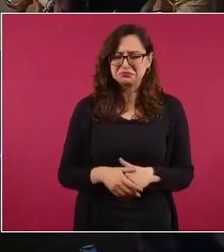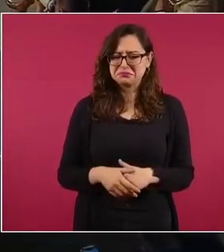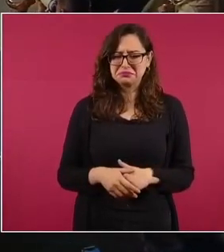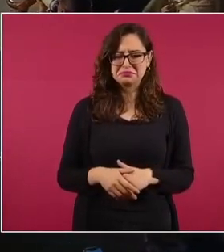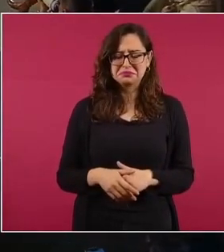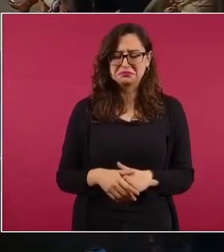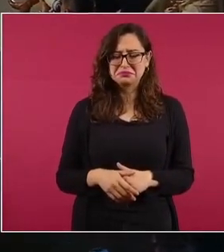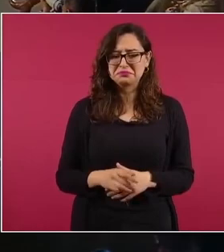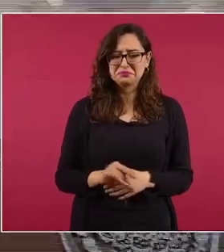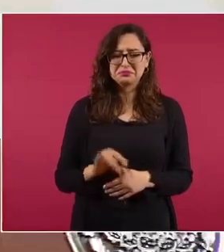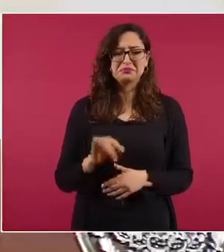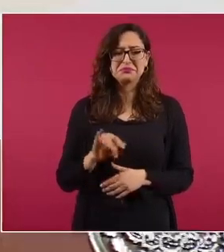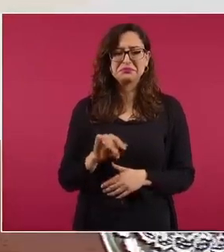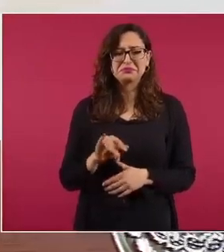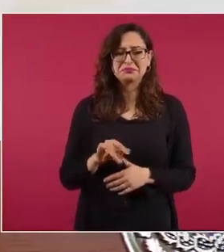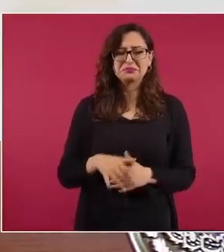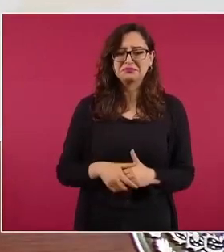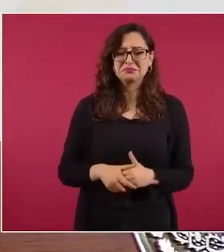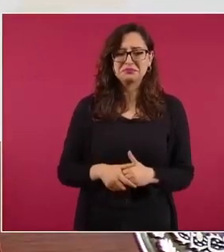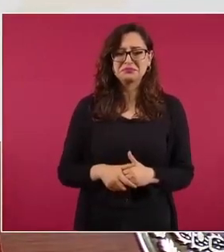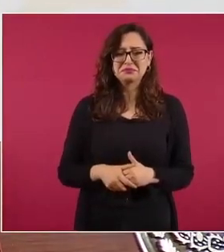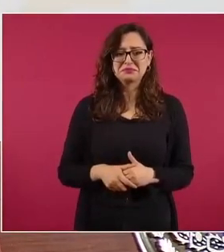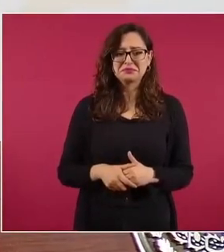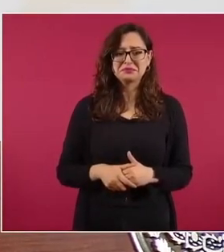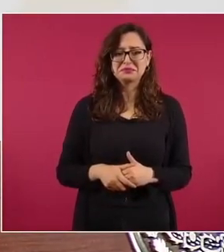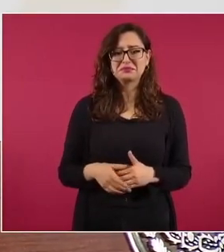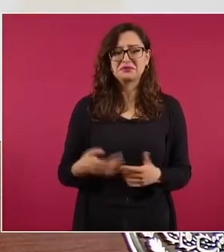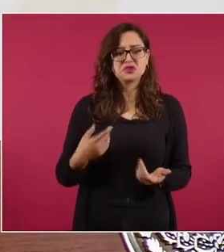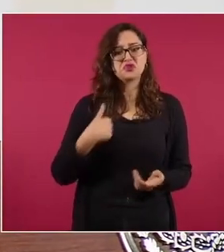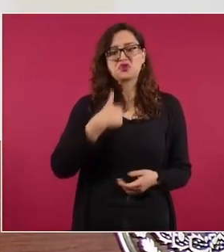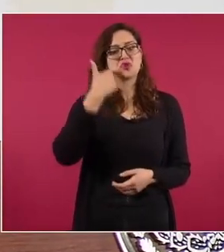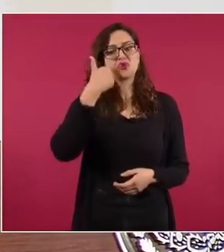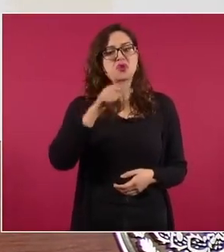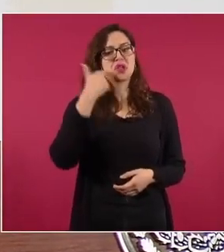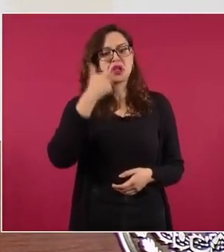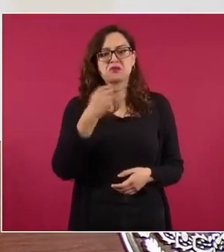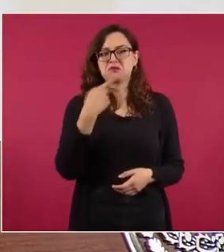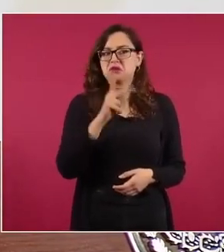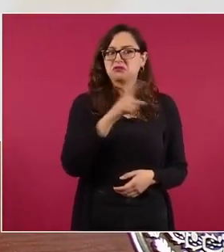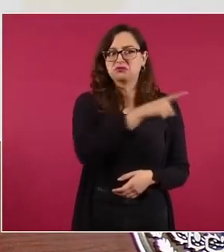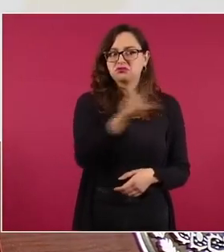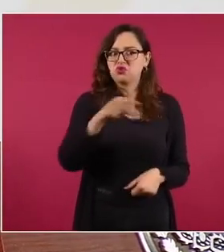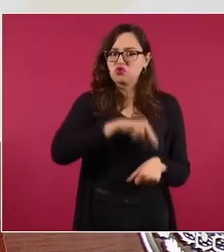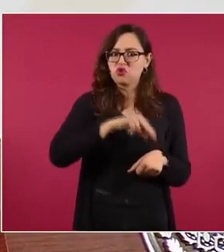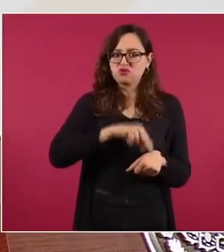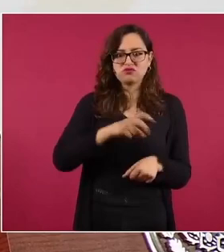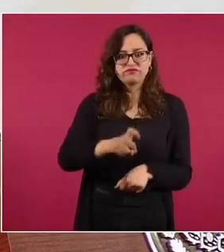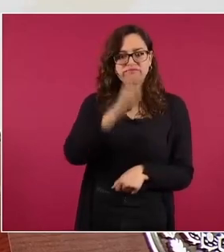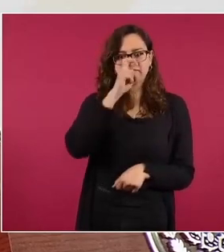me vencieron ahí los médicos. O sea,